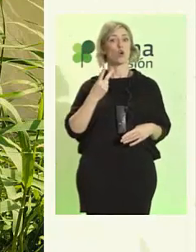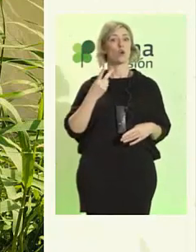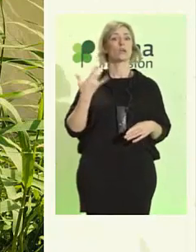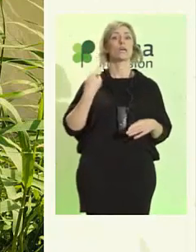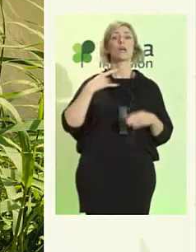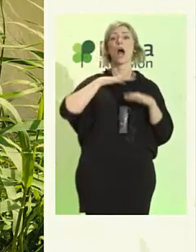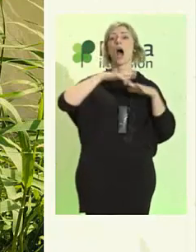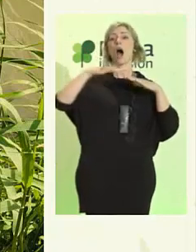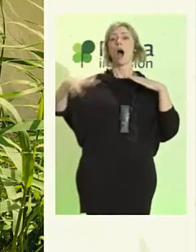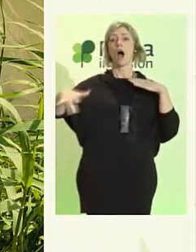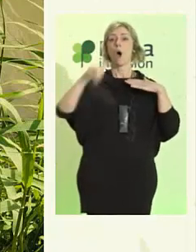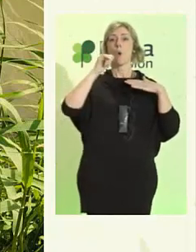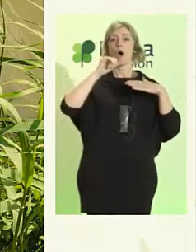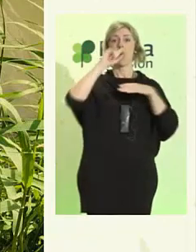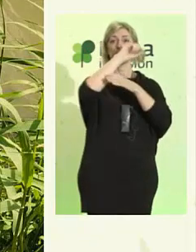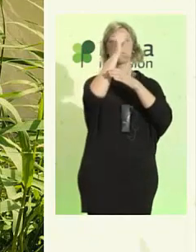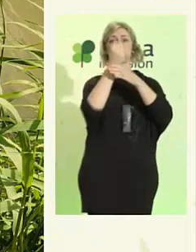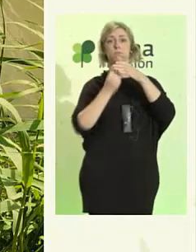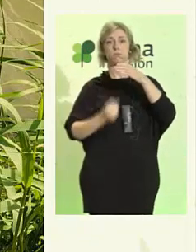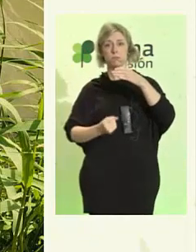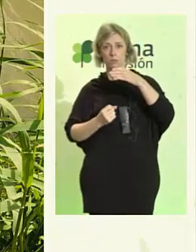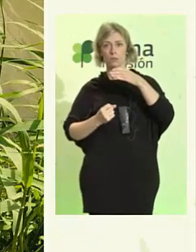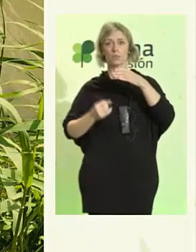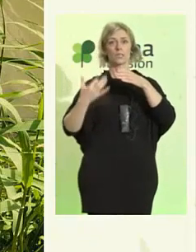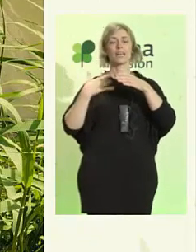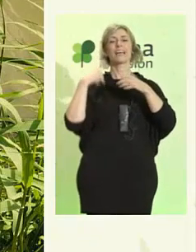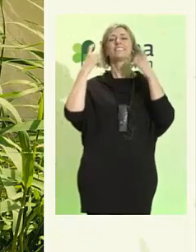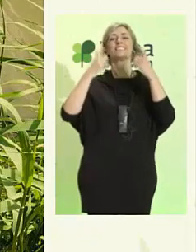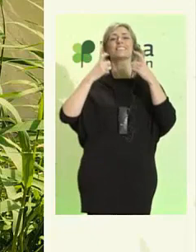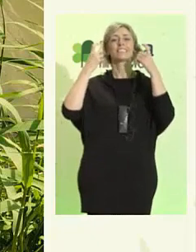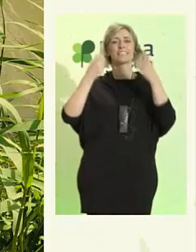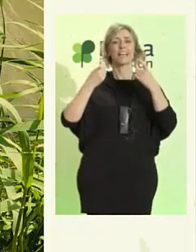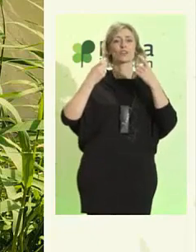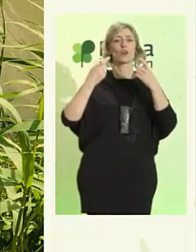intentando llegar desde México a los Estados Unidos.